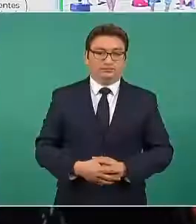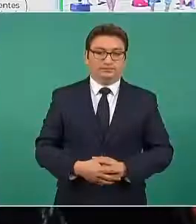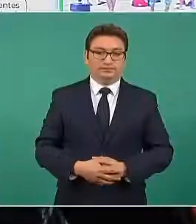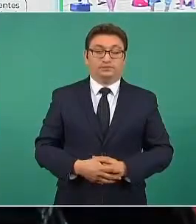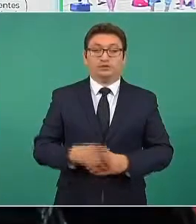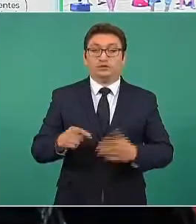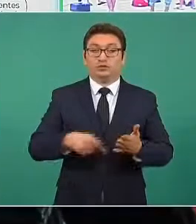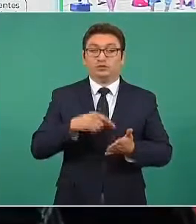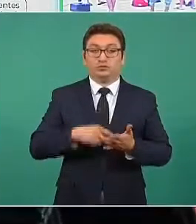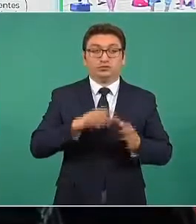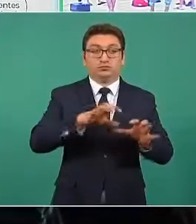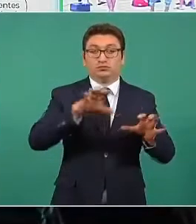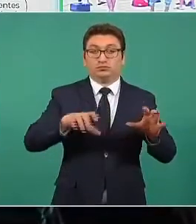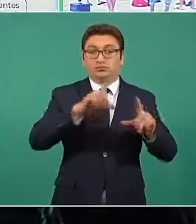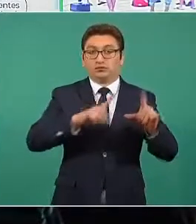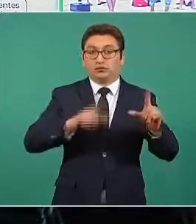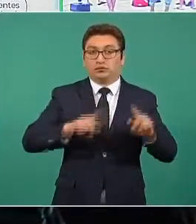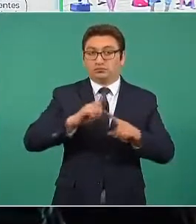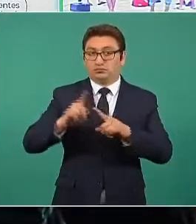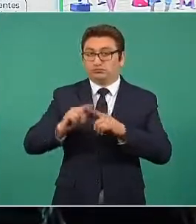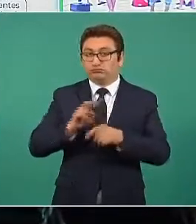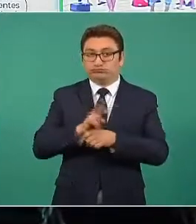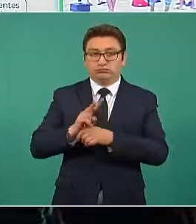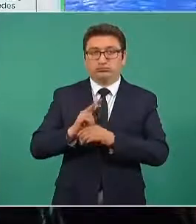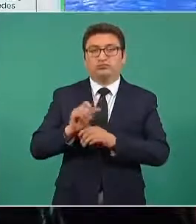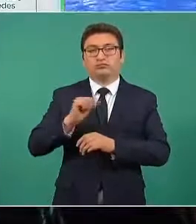regiones del país. La que sigue, por favor.